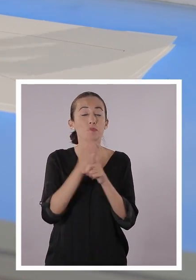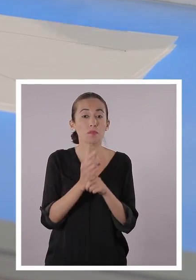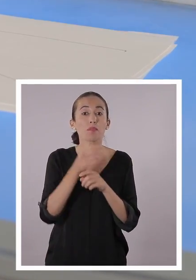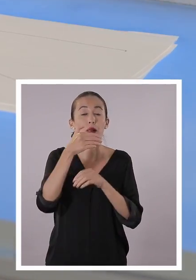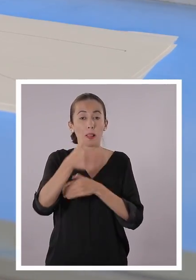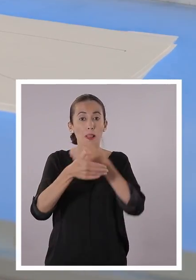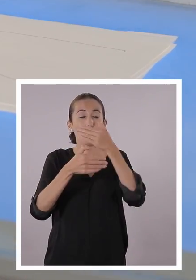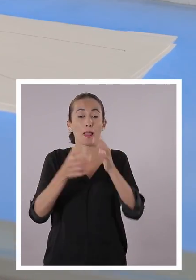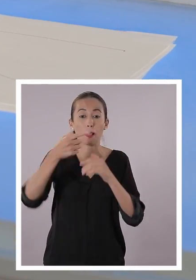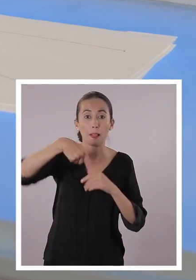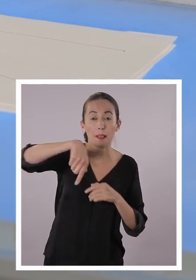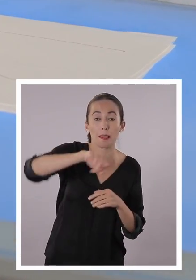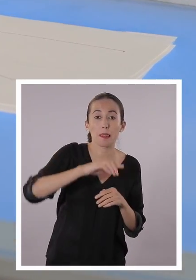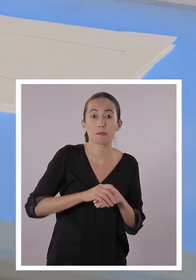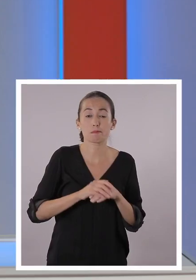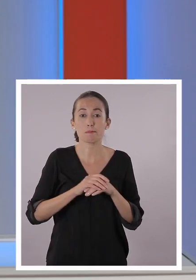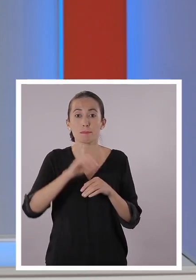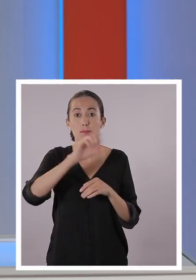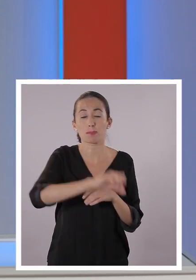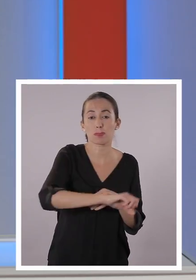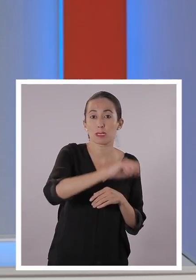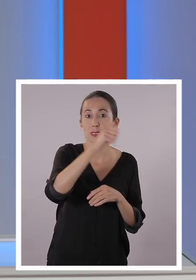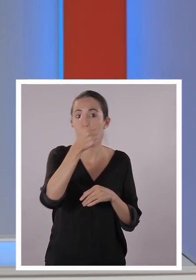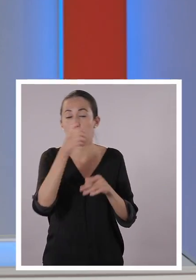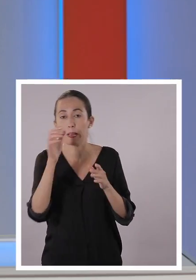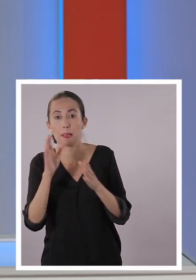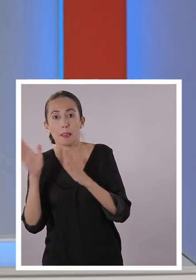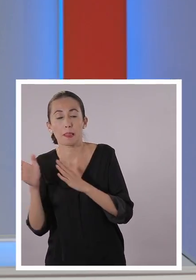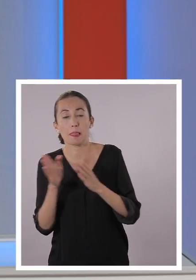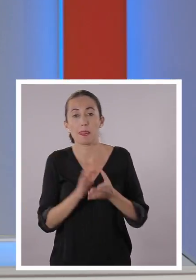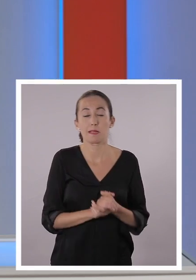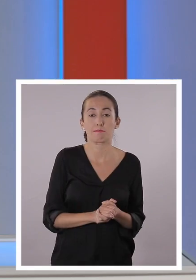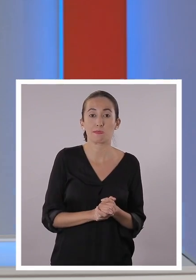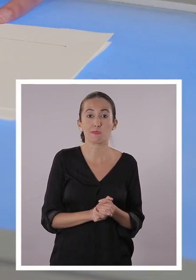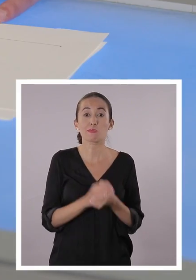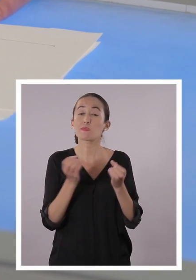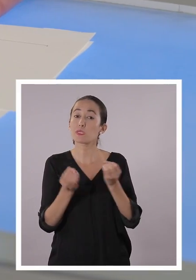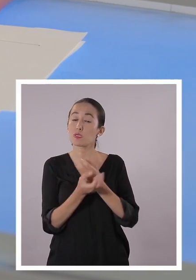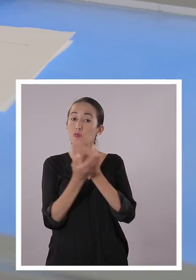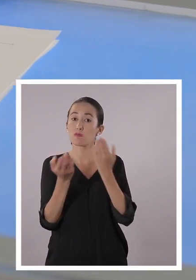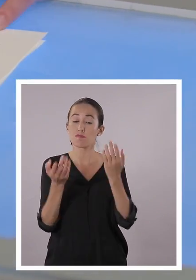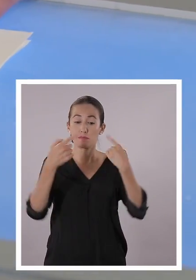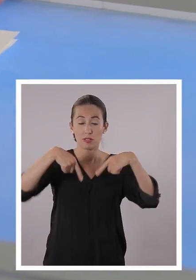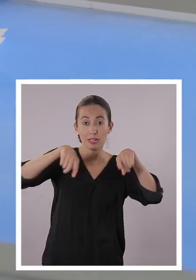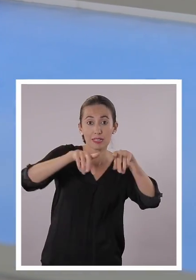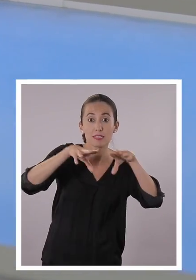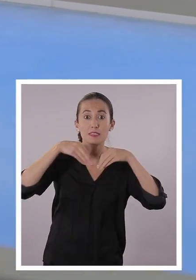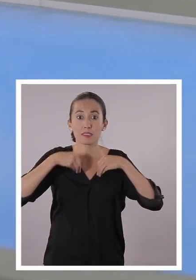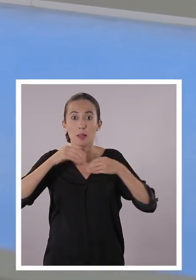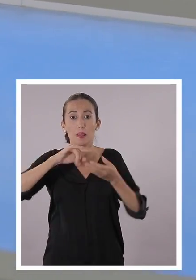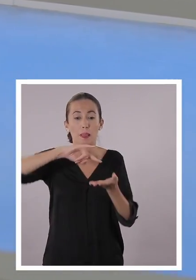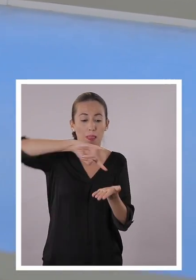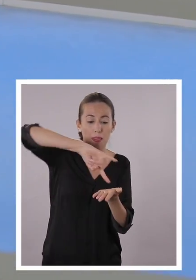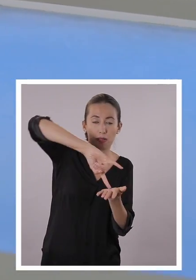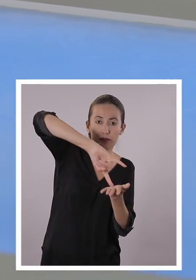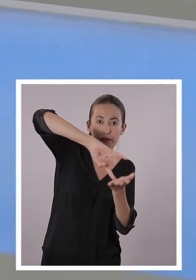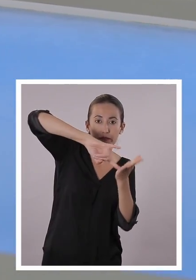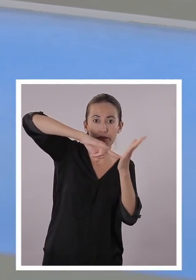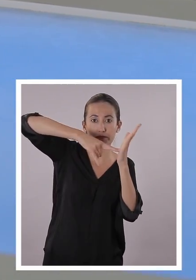Perfecto, ¿no es cierto? Y lo asentamos en el otro vértice. Y hacemos otro trazo.